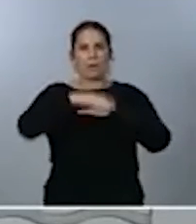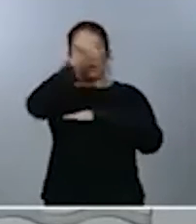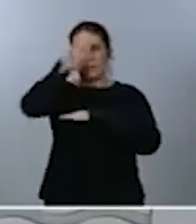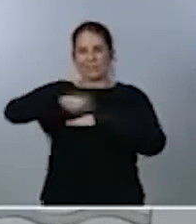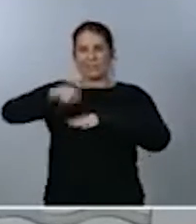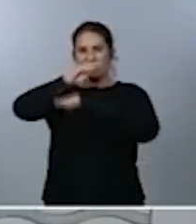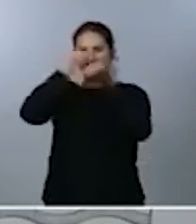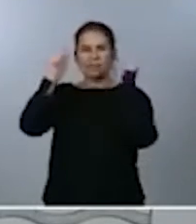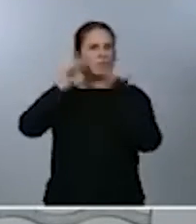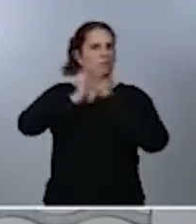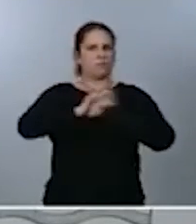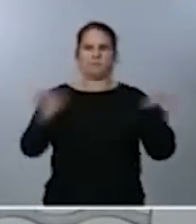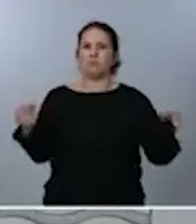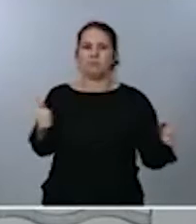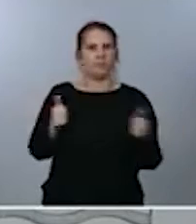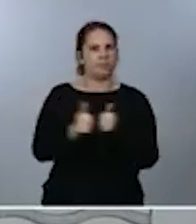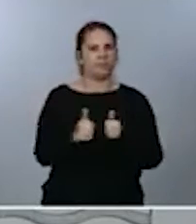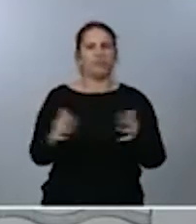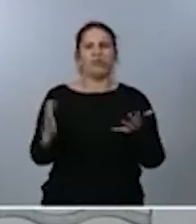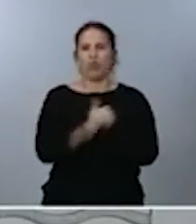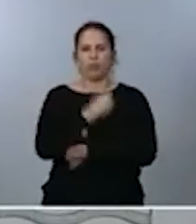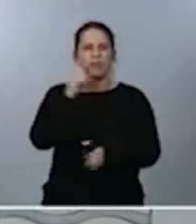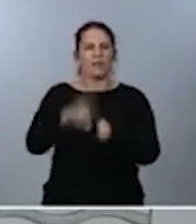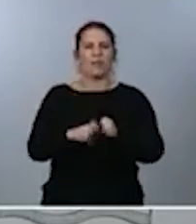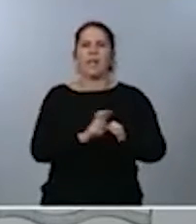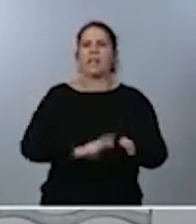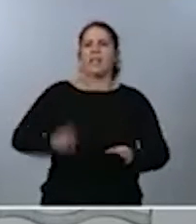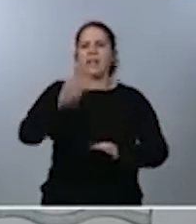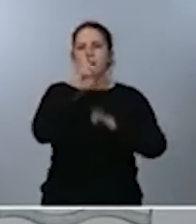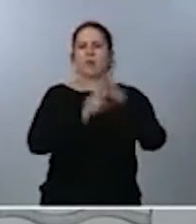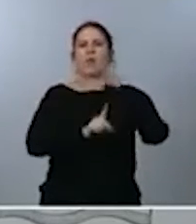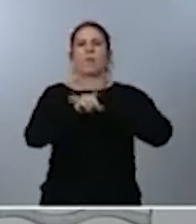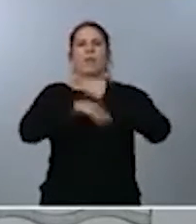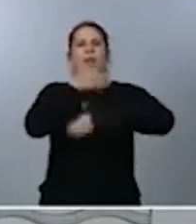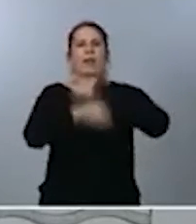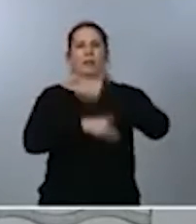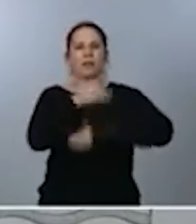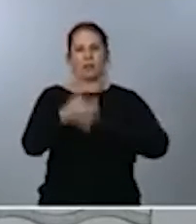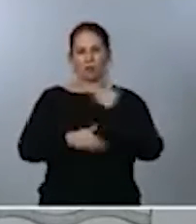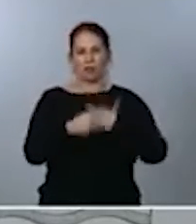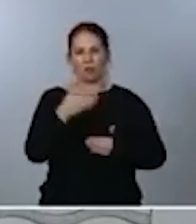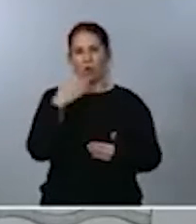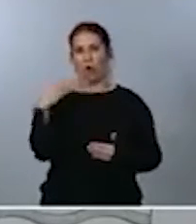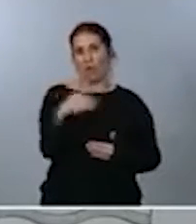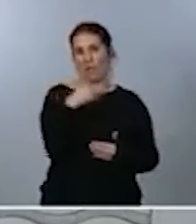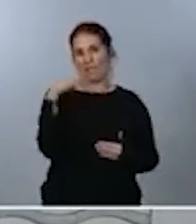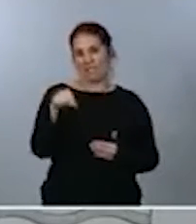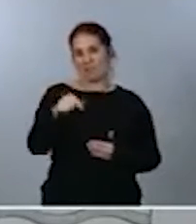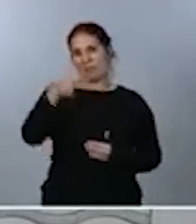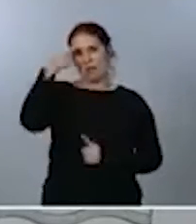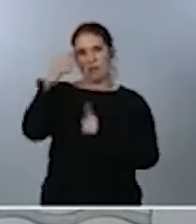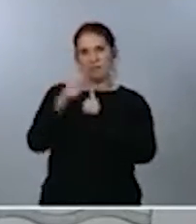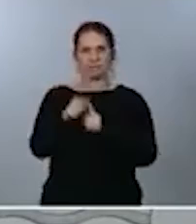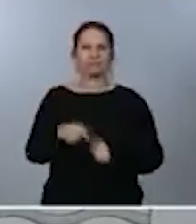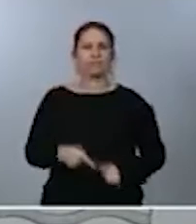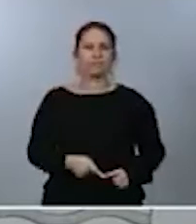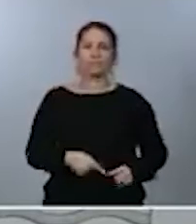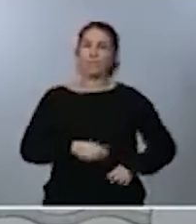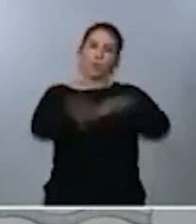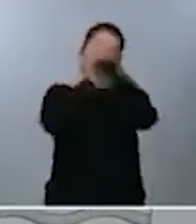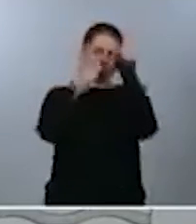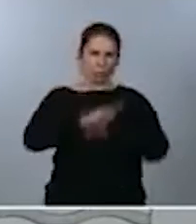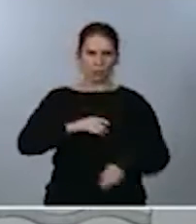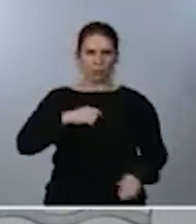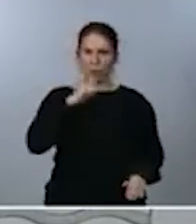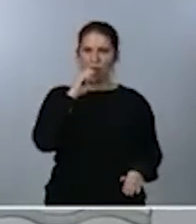recuperación y, fundamentalmente, con las expectativas de las generaciones jóvenes. Por último, puedo anunciarlos también que